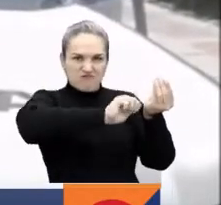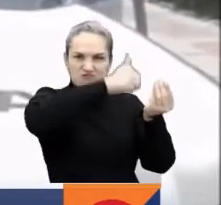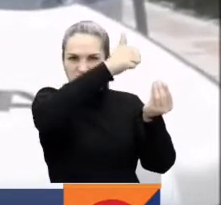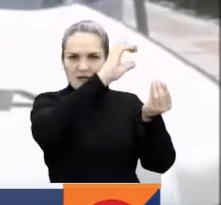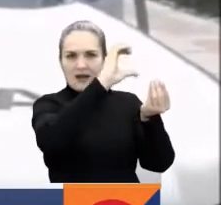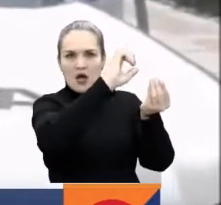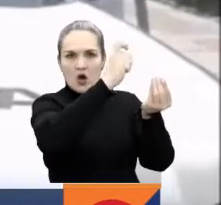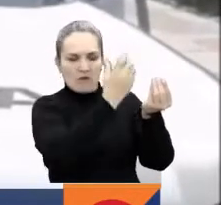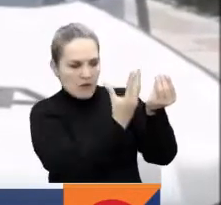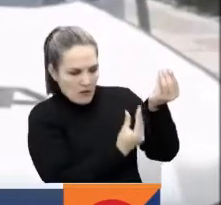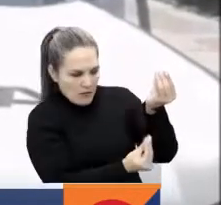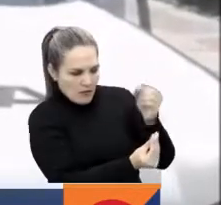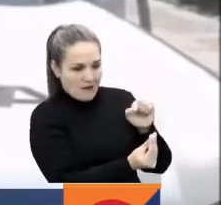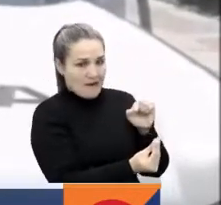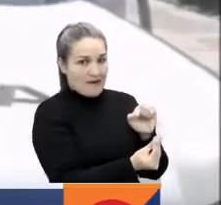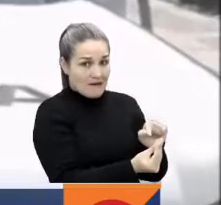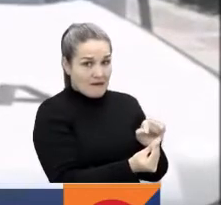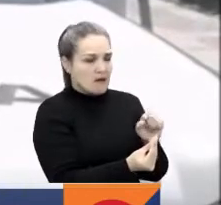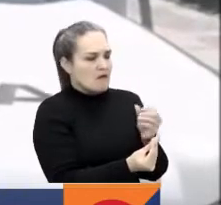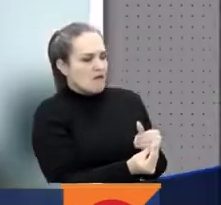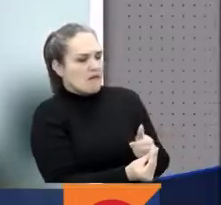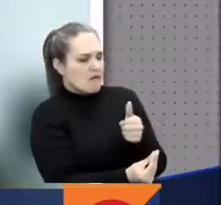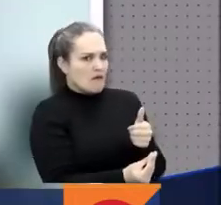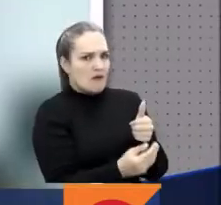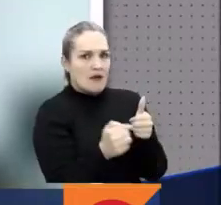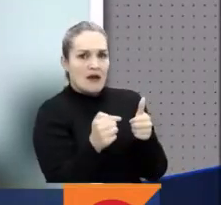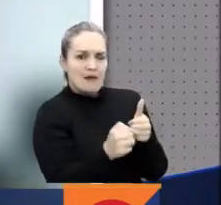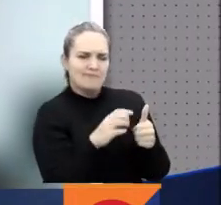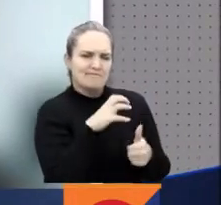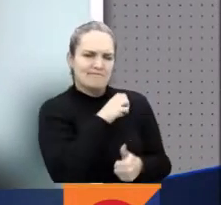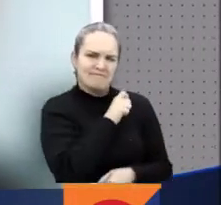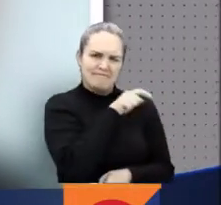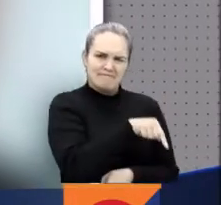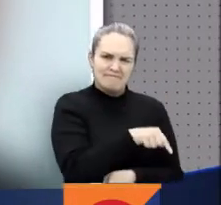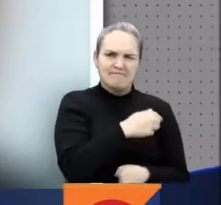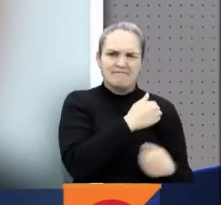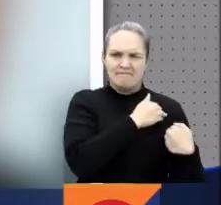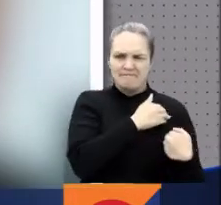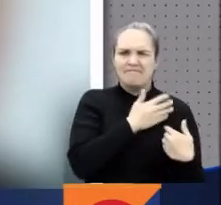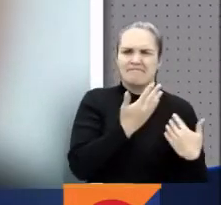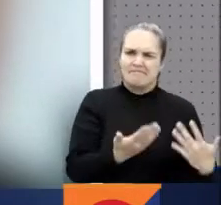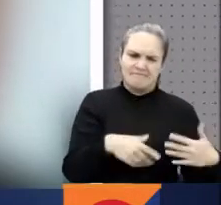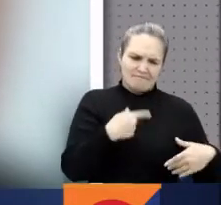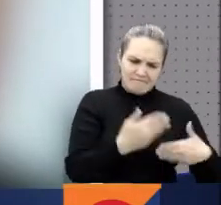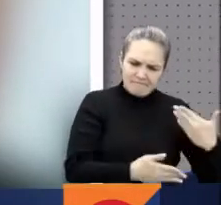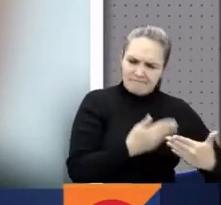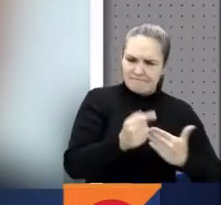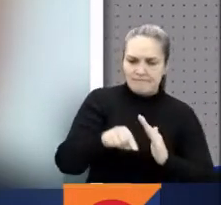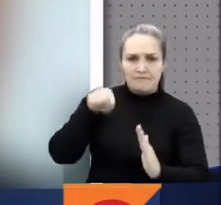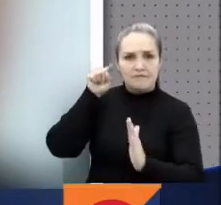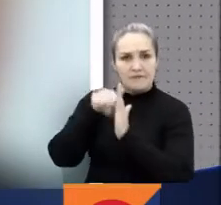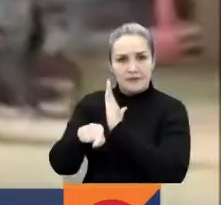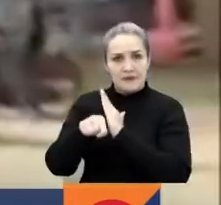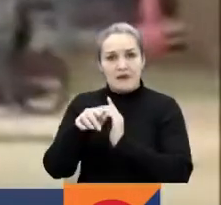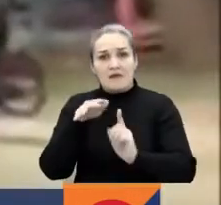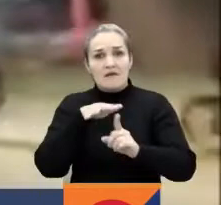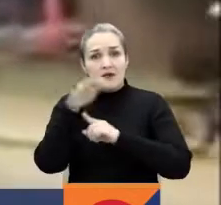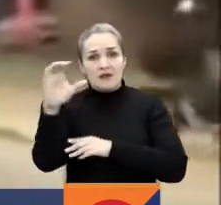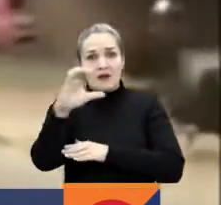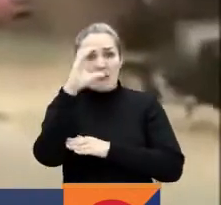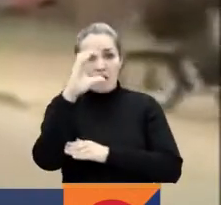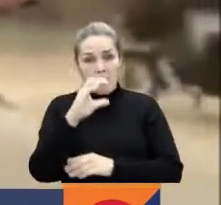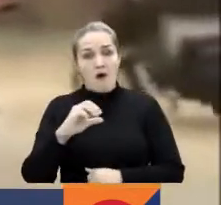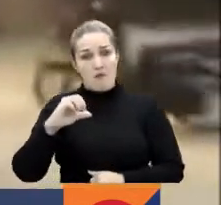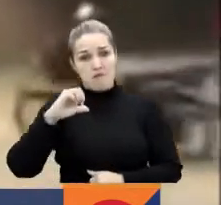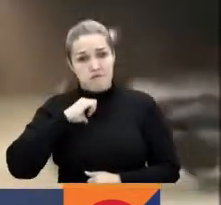Es el responsable de este hecho lamentable para la institución y para el país, en donde se está ofreciendo una recompensa de hasta